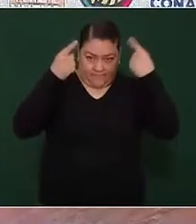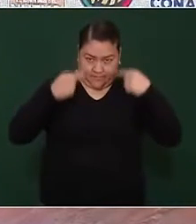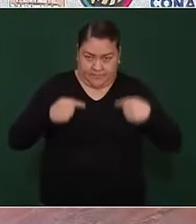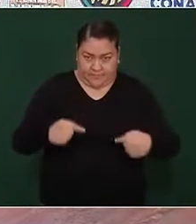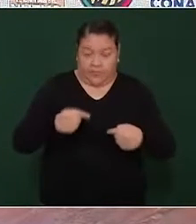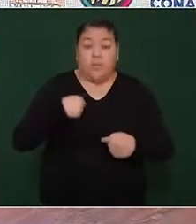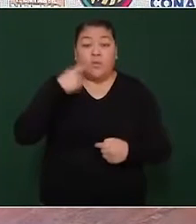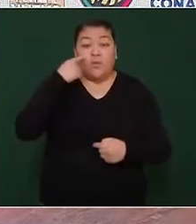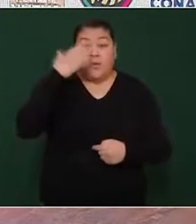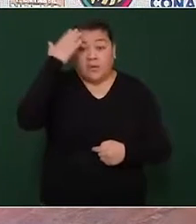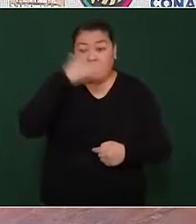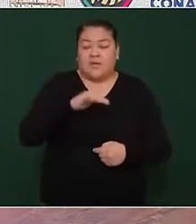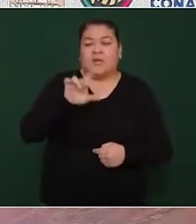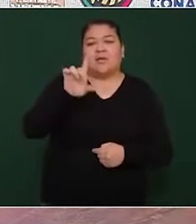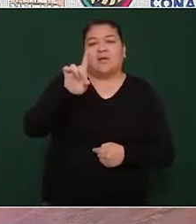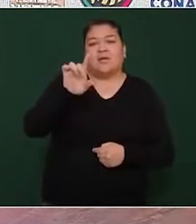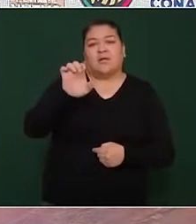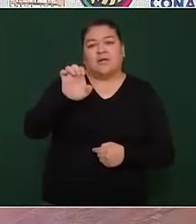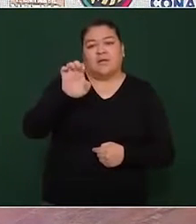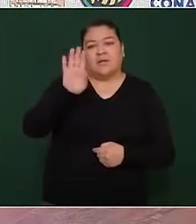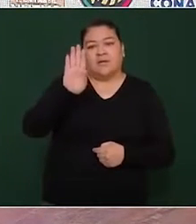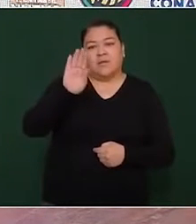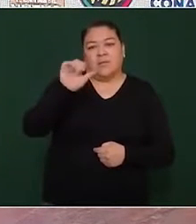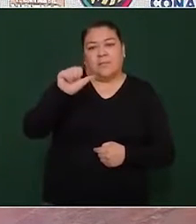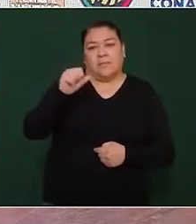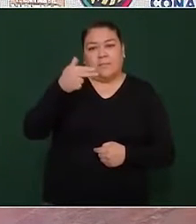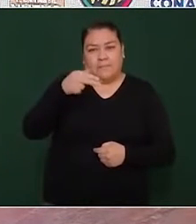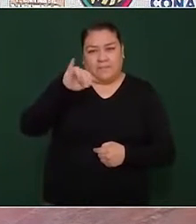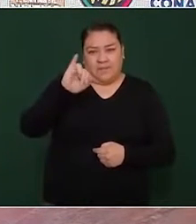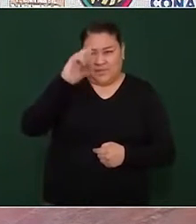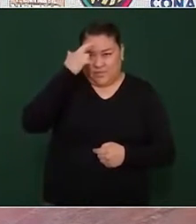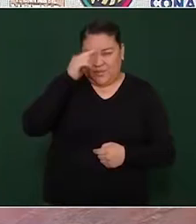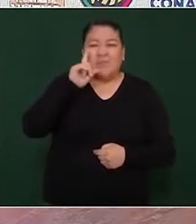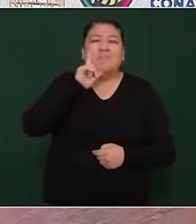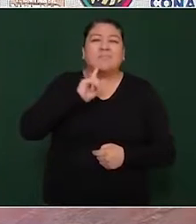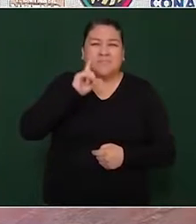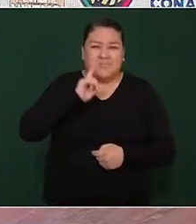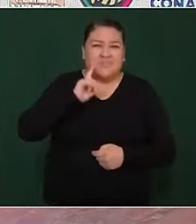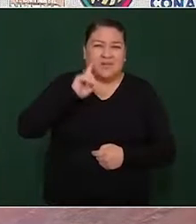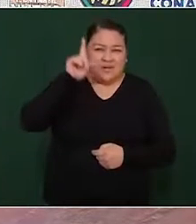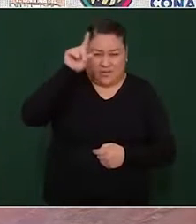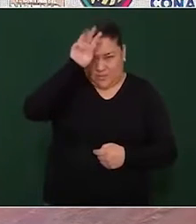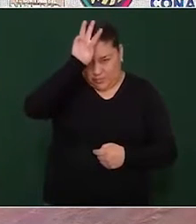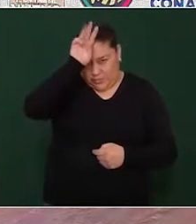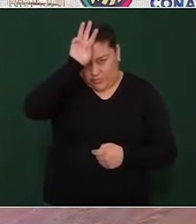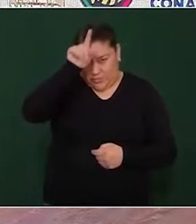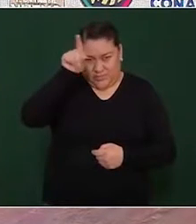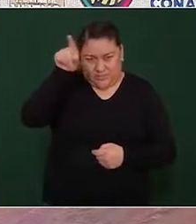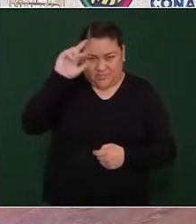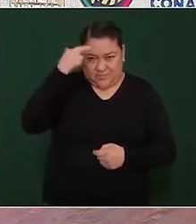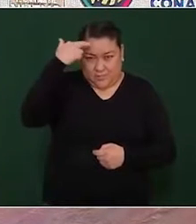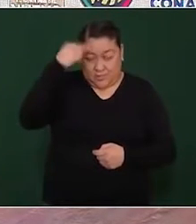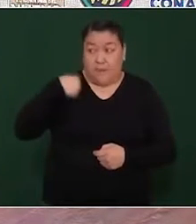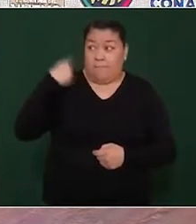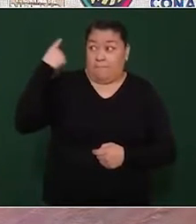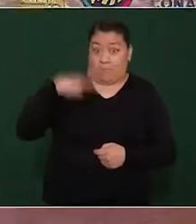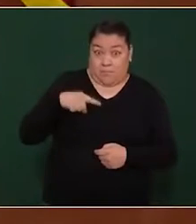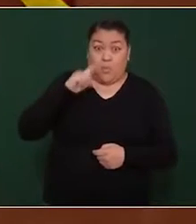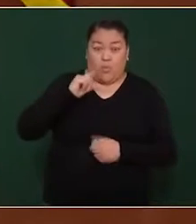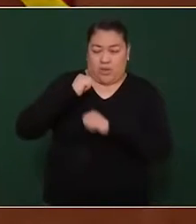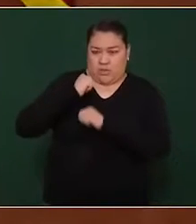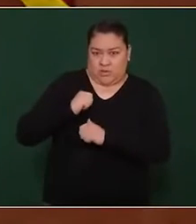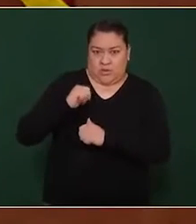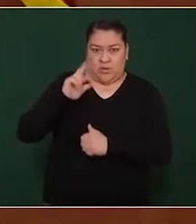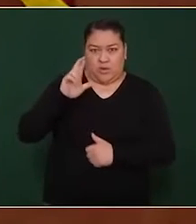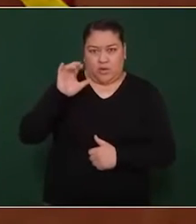En el caso de Devani, en Nuevo León, la instrucción presidencial y de la Secretaría de Seguridad, Rosa Isel, ha